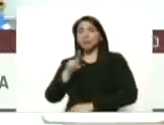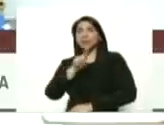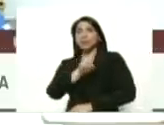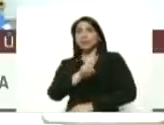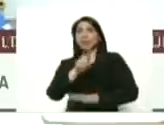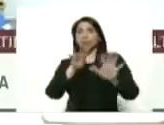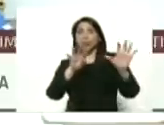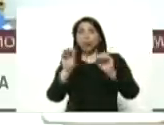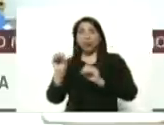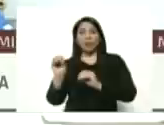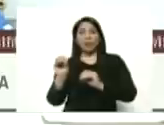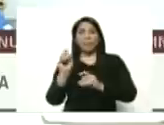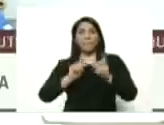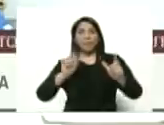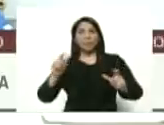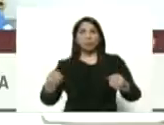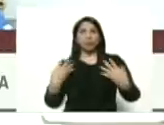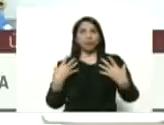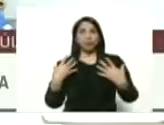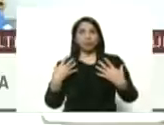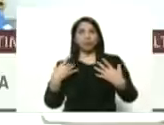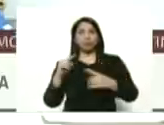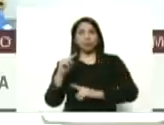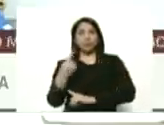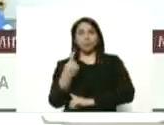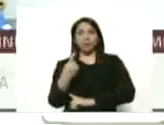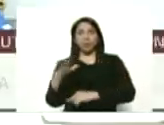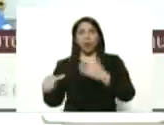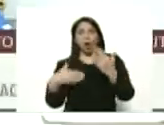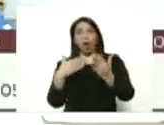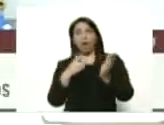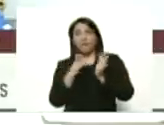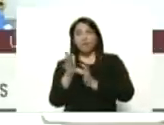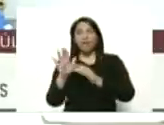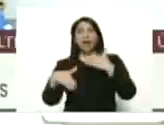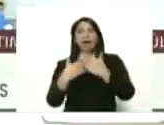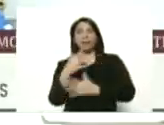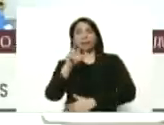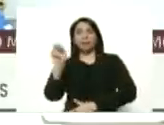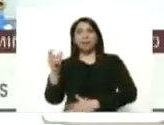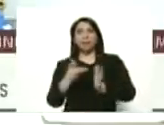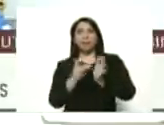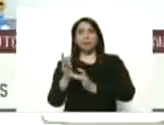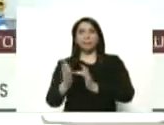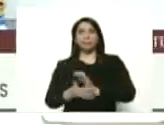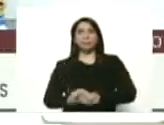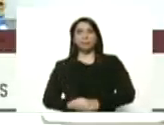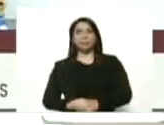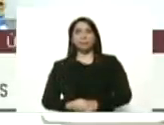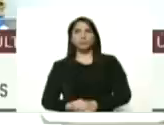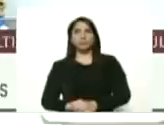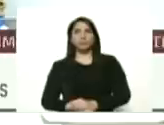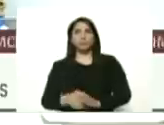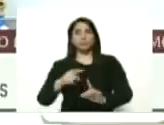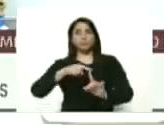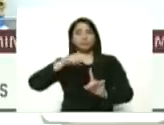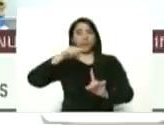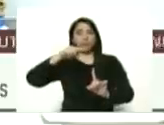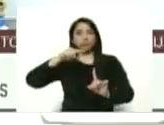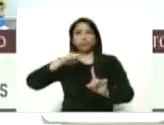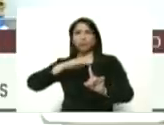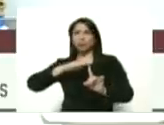casos del primero de abril al 30 de abril, con una curva súper